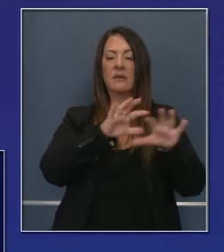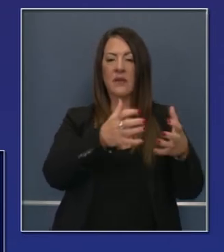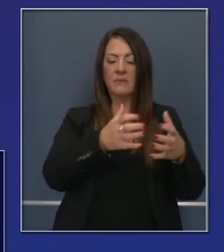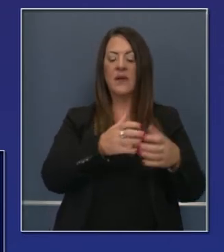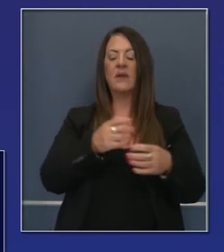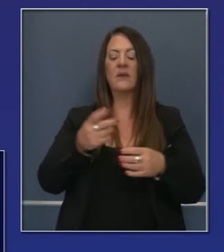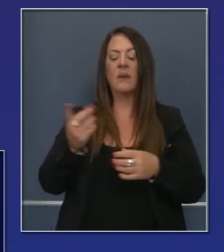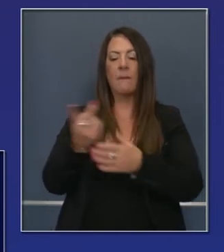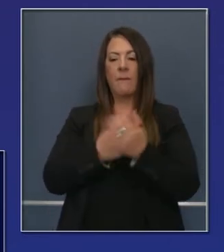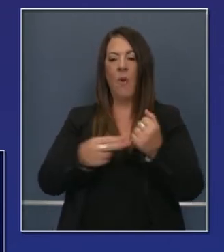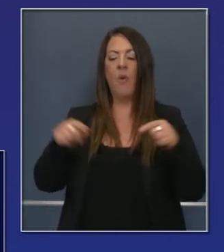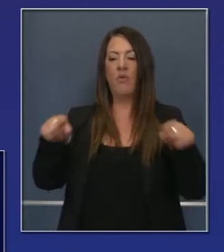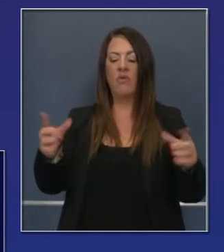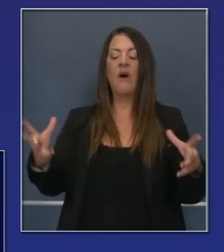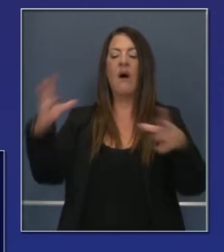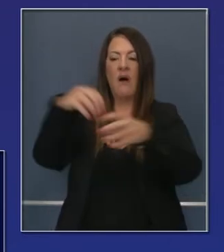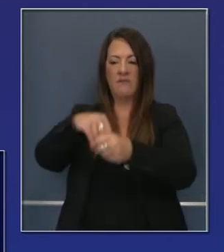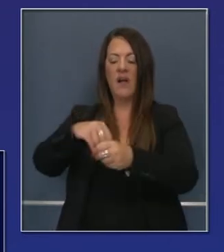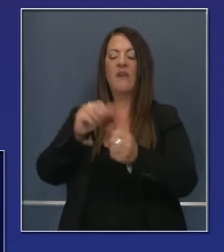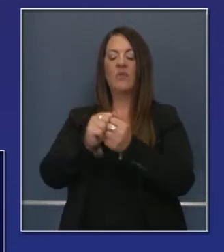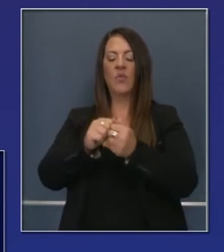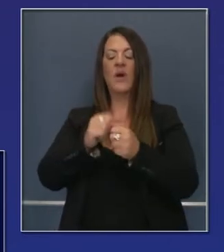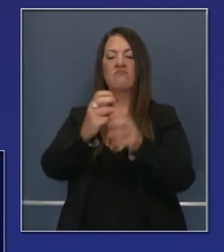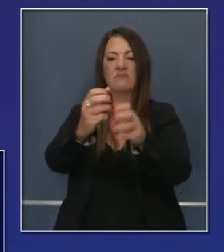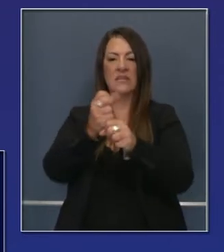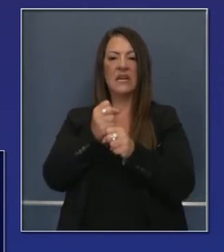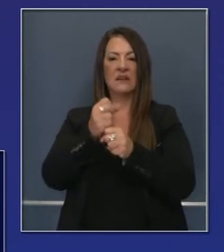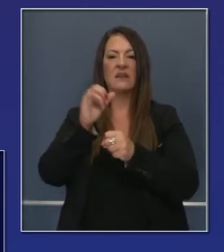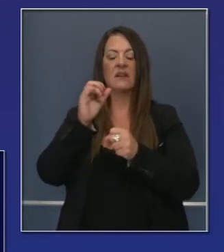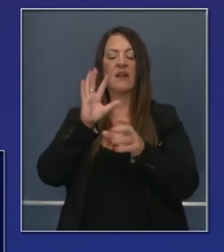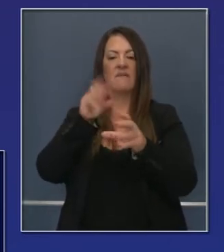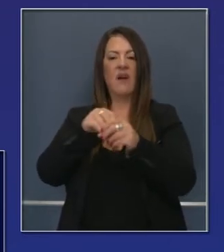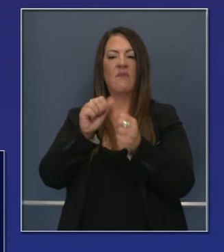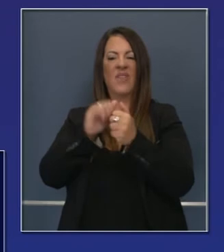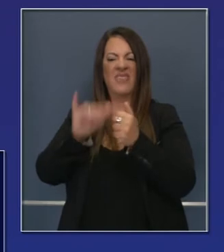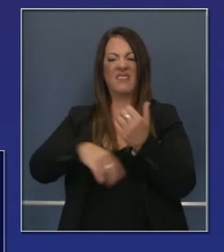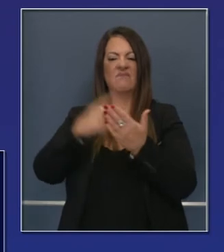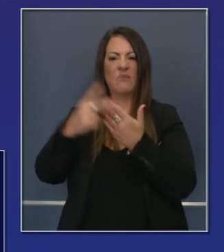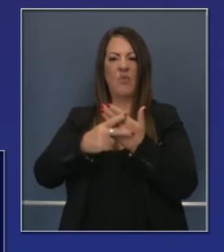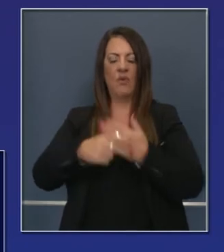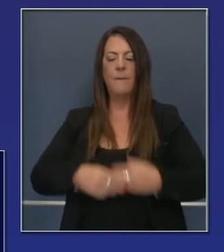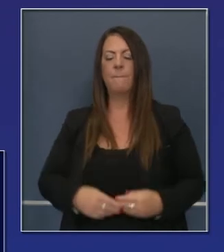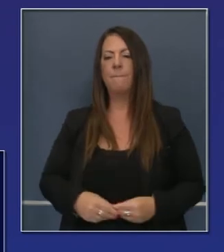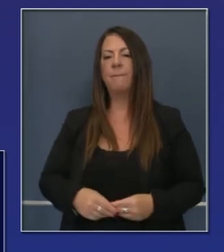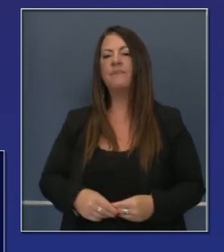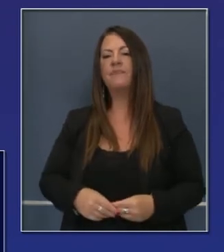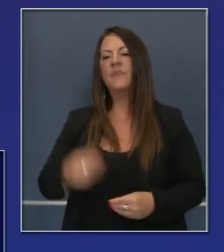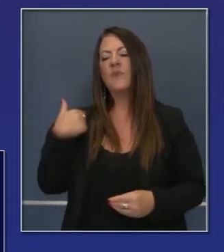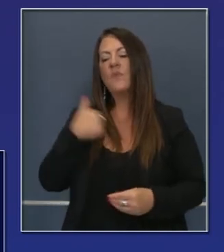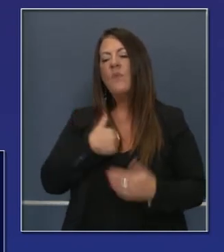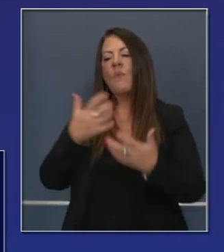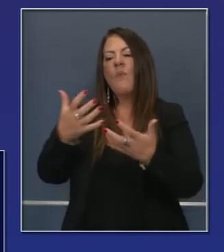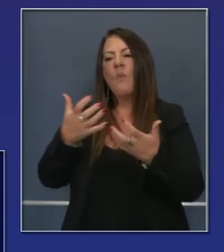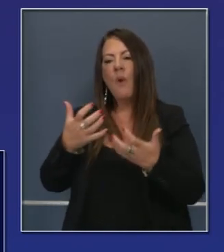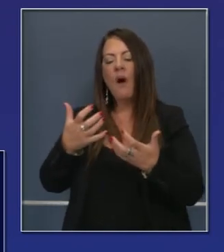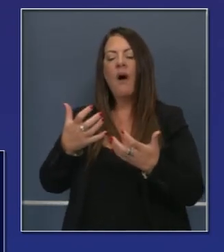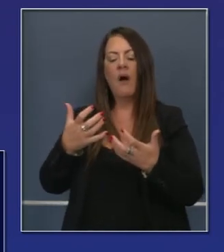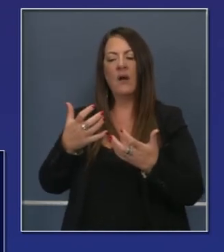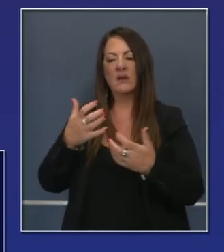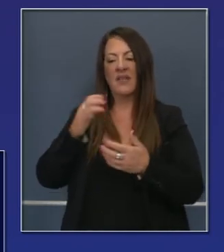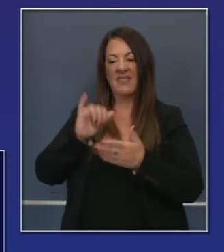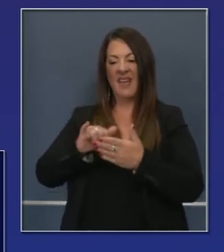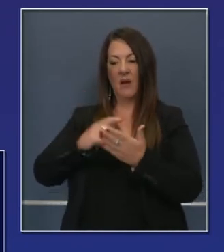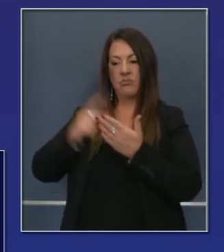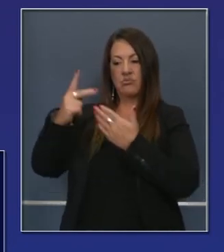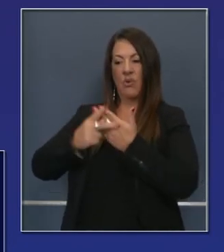áreas tribales de indígenas. Este es un esfuerzo sin precedentes y queremos crear sobre ese,